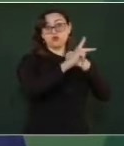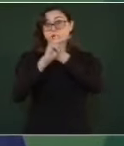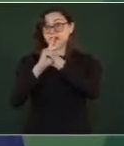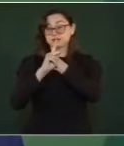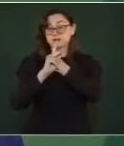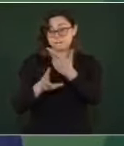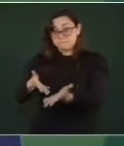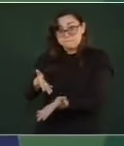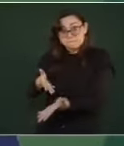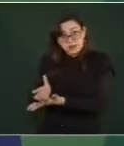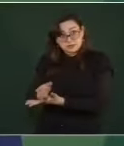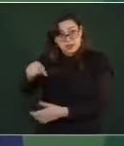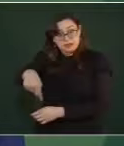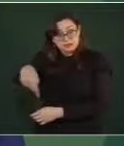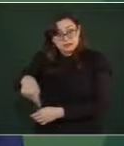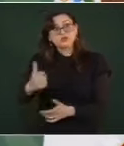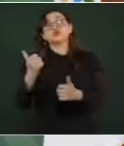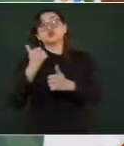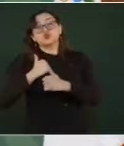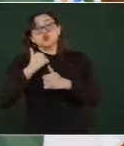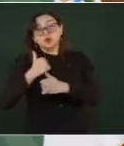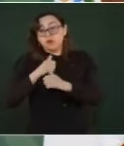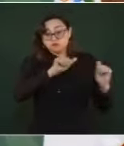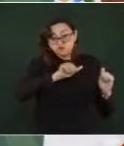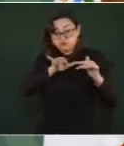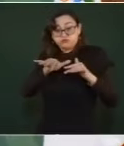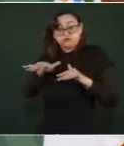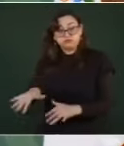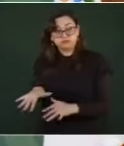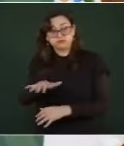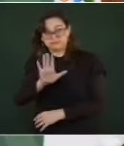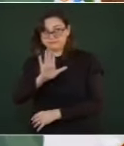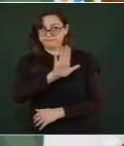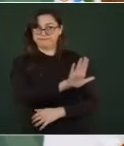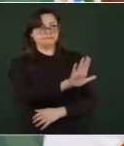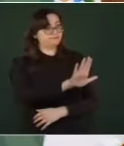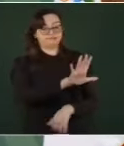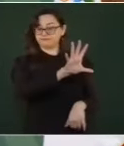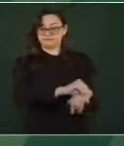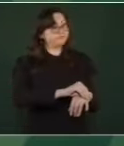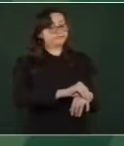que intervengan fuerzas armadas de un gobierno extranjero en nuestro territorio.